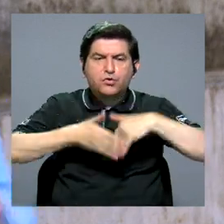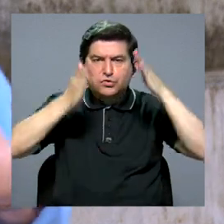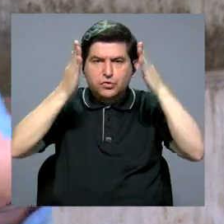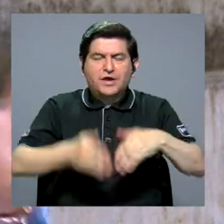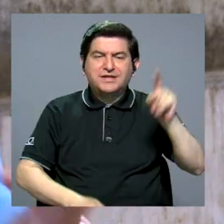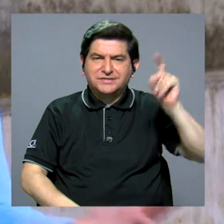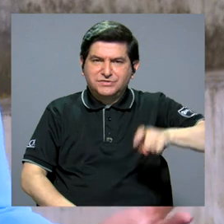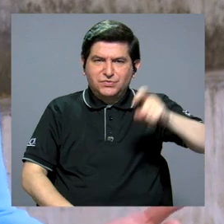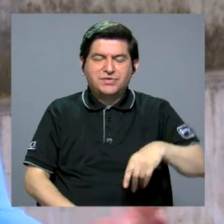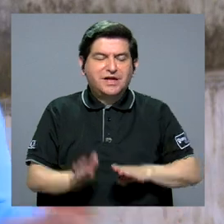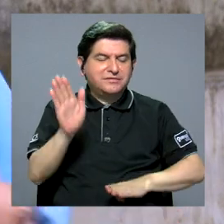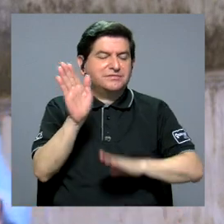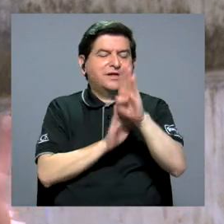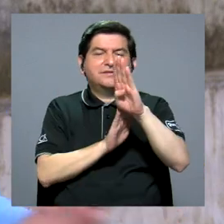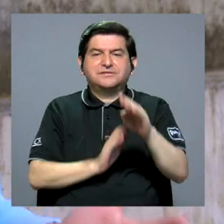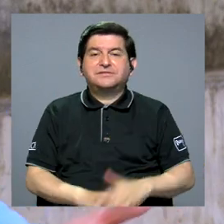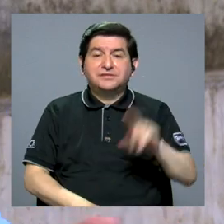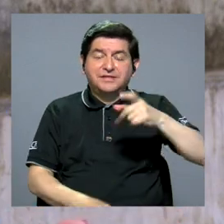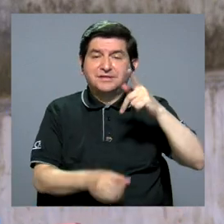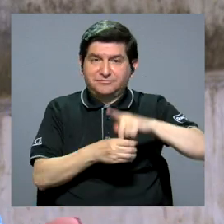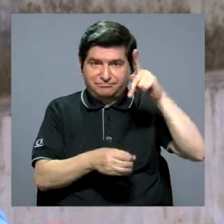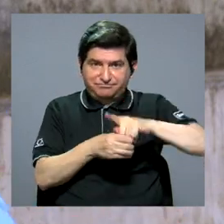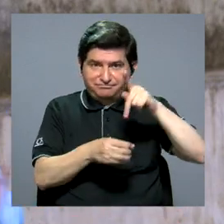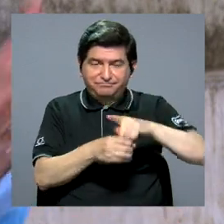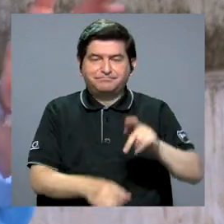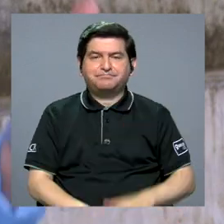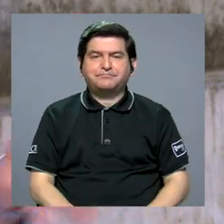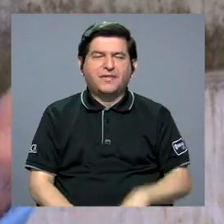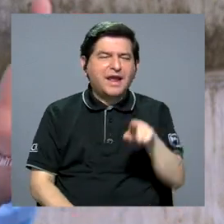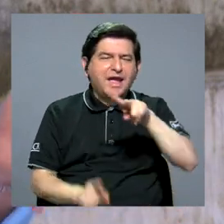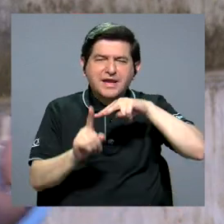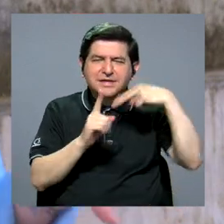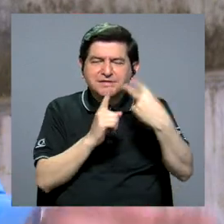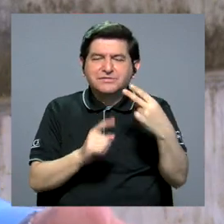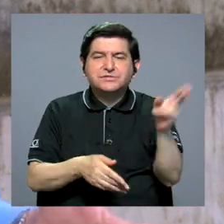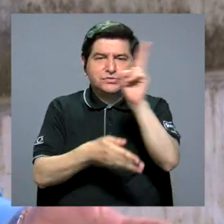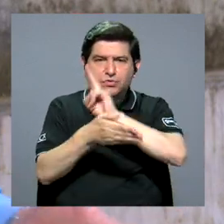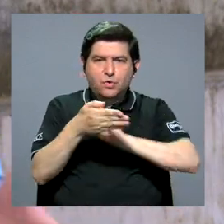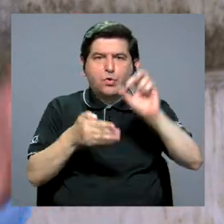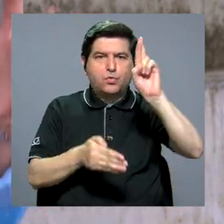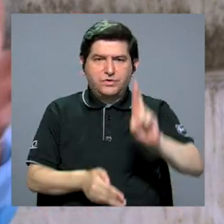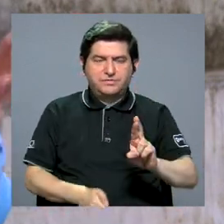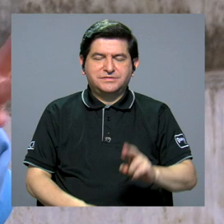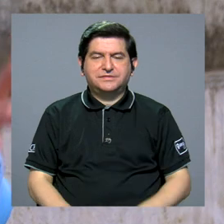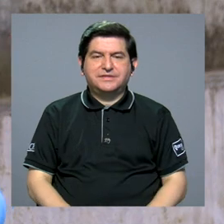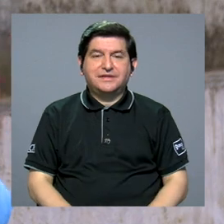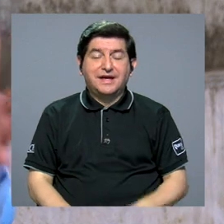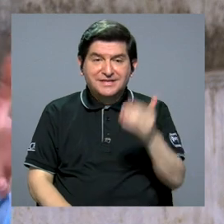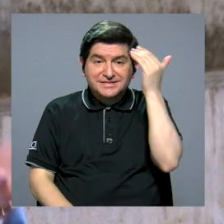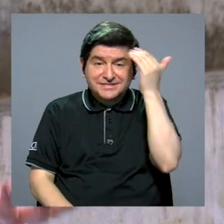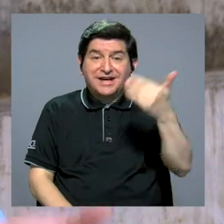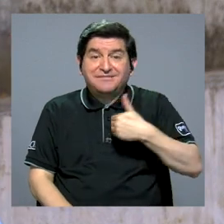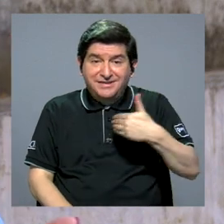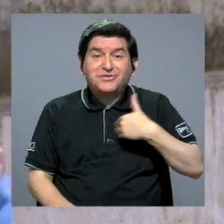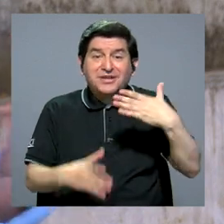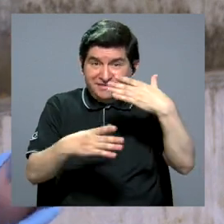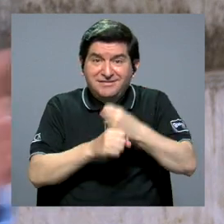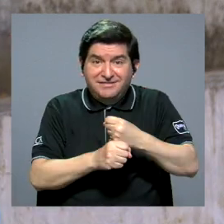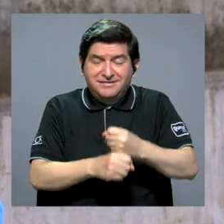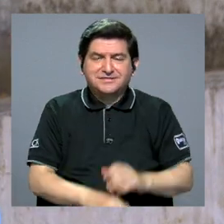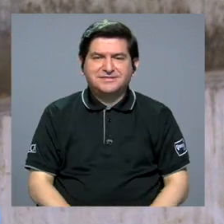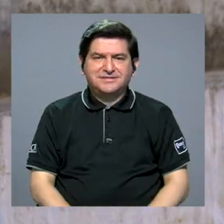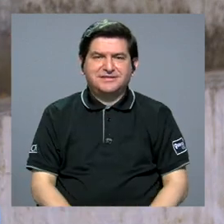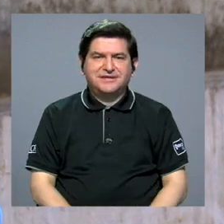los estudiantes necesitan ese desarrollo, necesitan participar ahí. Esa misión la da la universidad porque la universidad es que sabe lo que tiene que hacer.